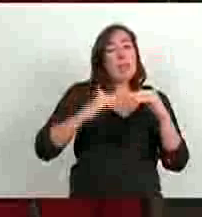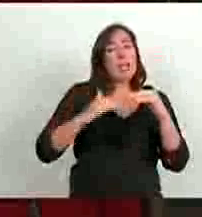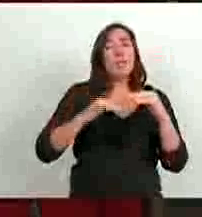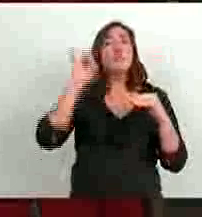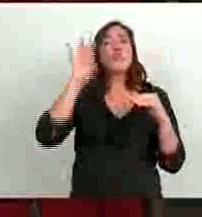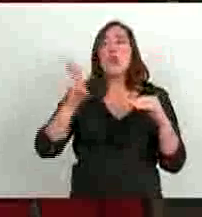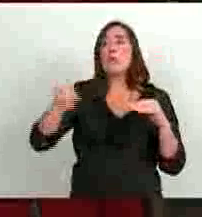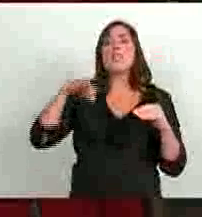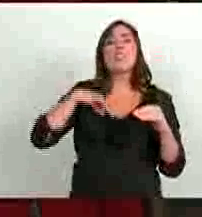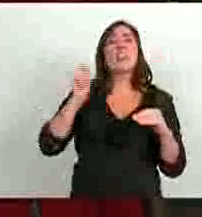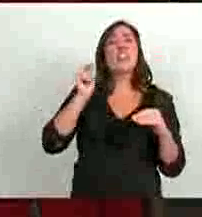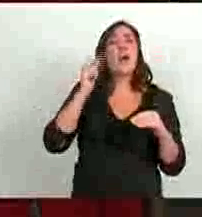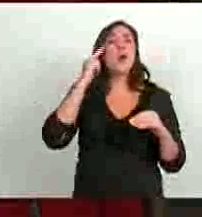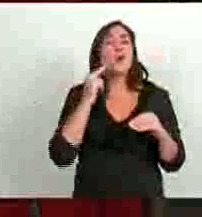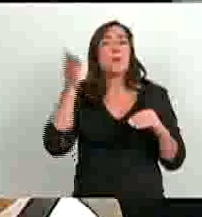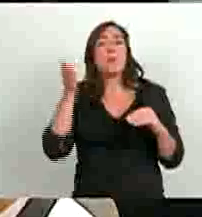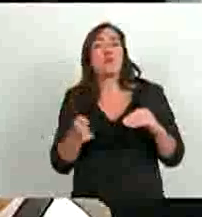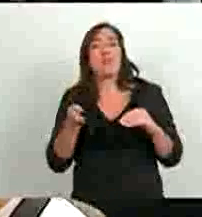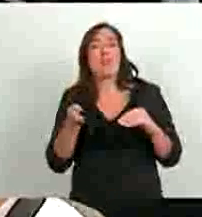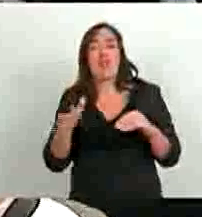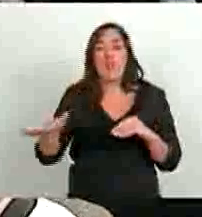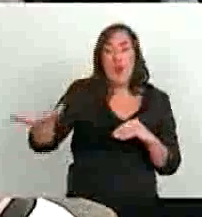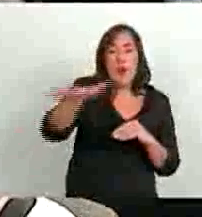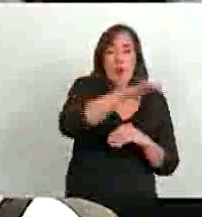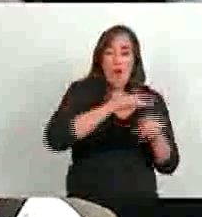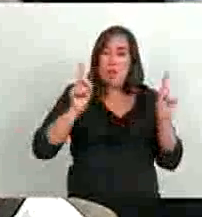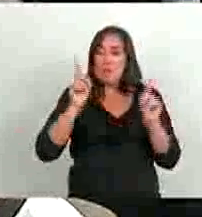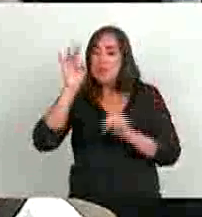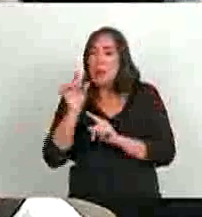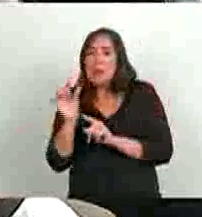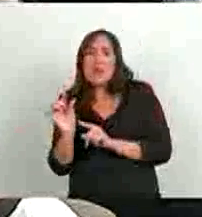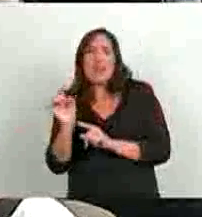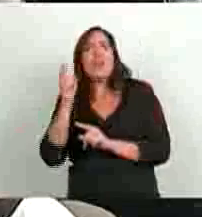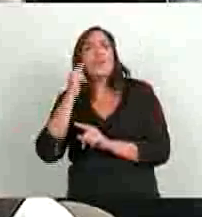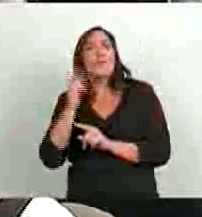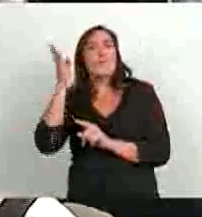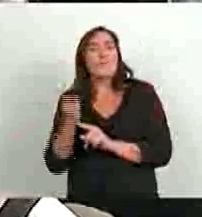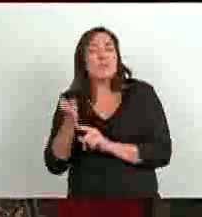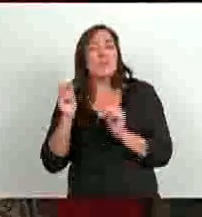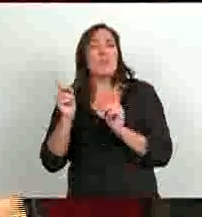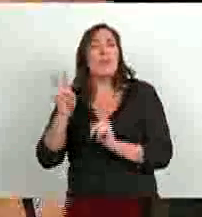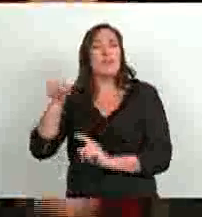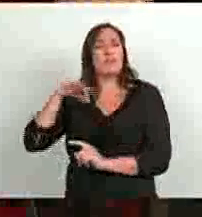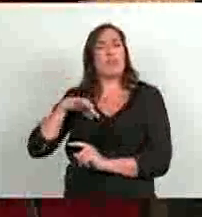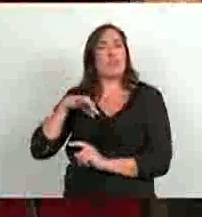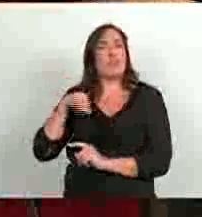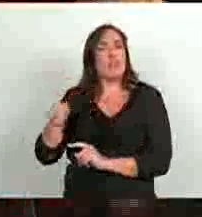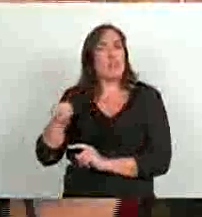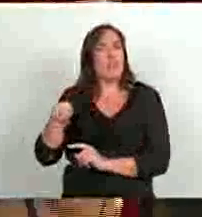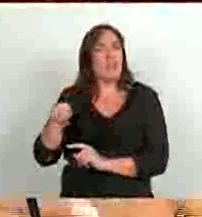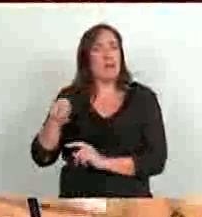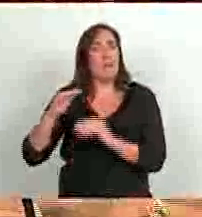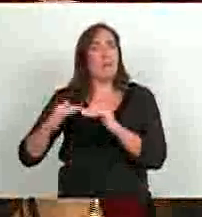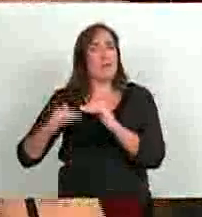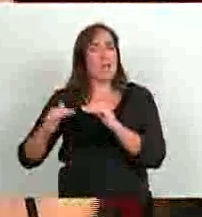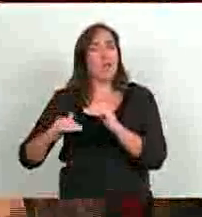solamente el 9% de los docentes. ¿Por qué? Porque una cosa son la cantidad